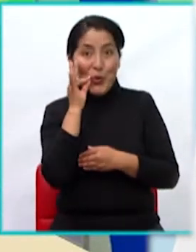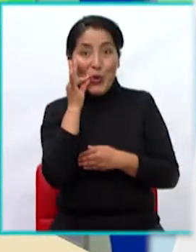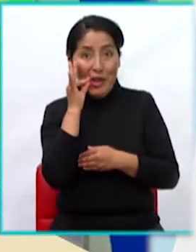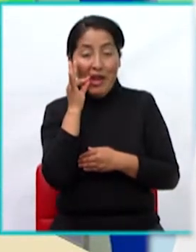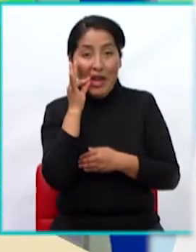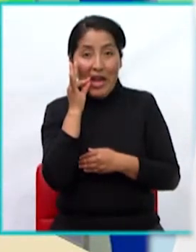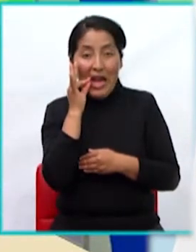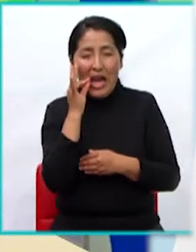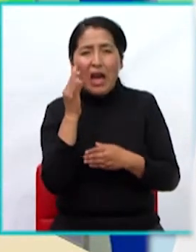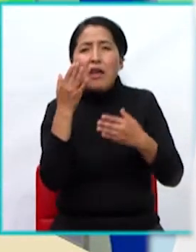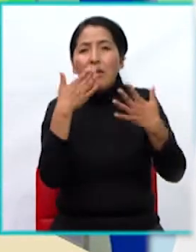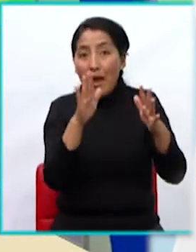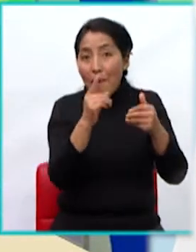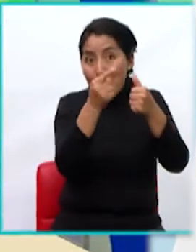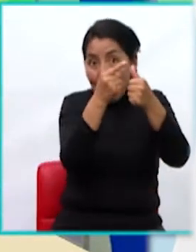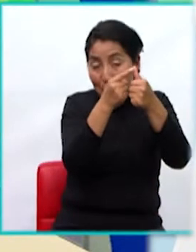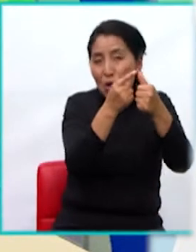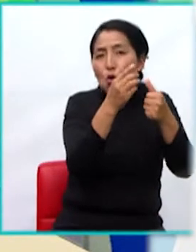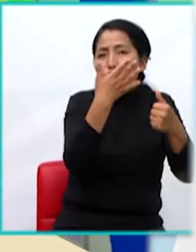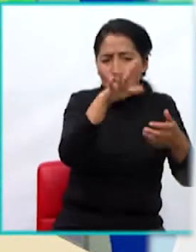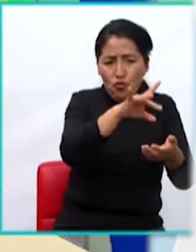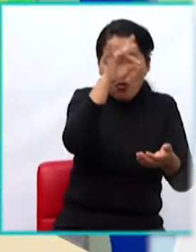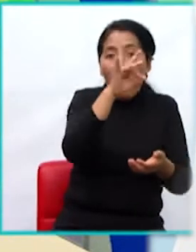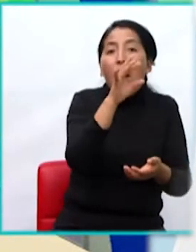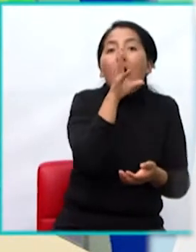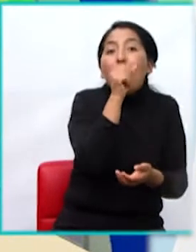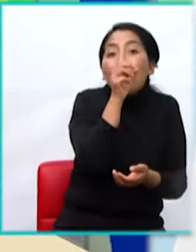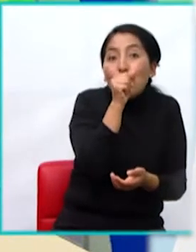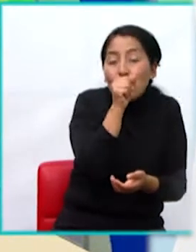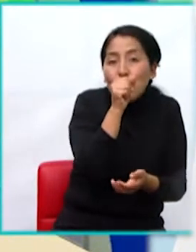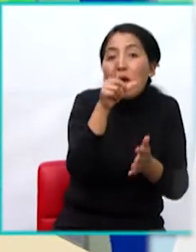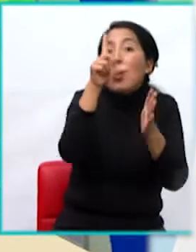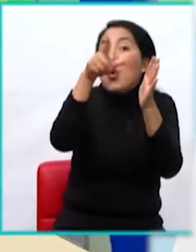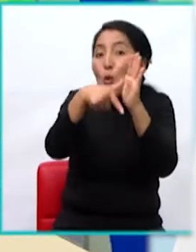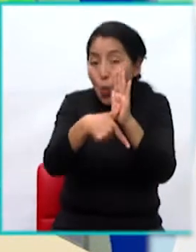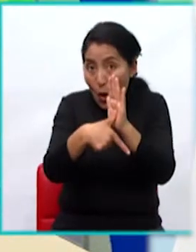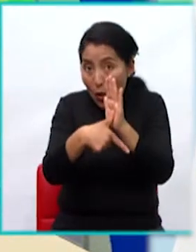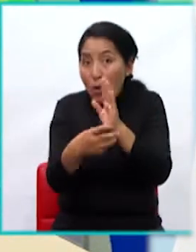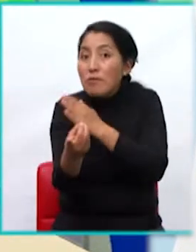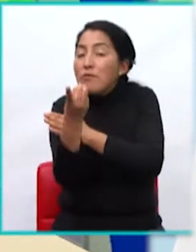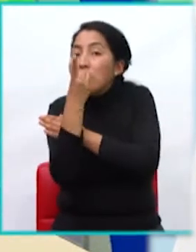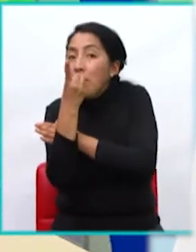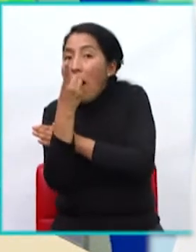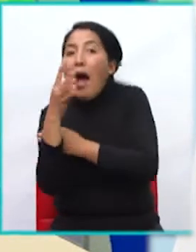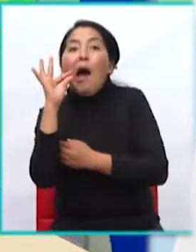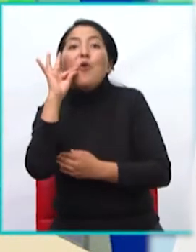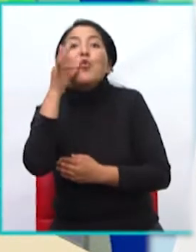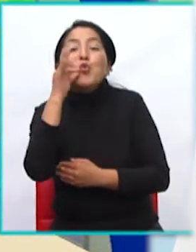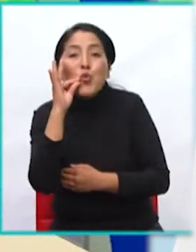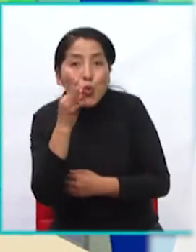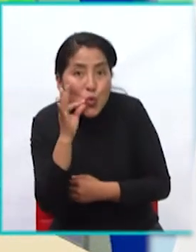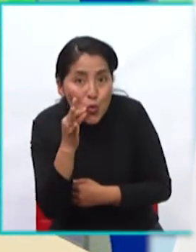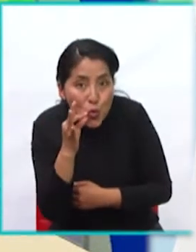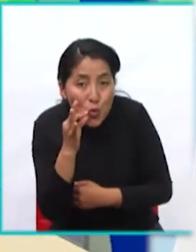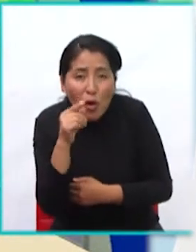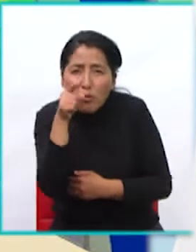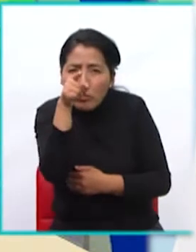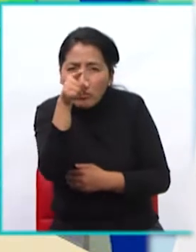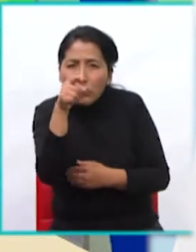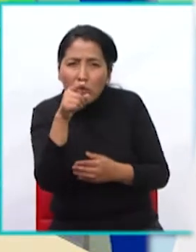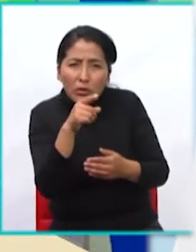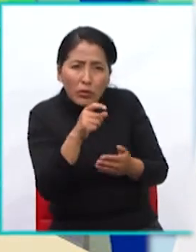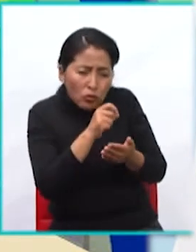juguito de naranja. Como segundo, necesitamos frutas, ¿sí? Anótalas.